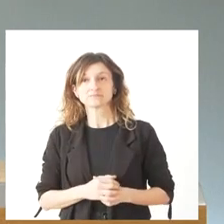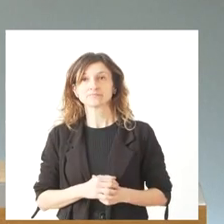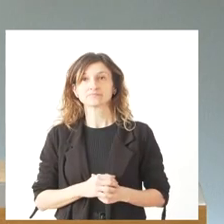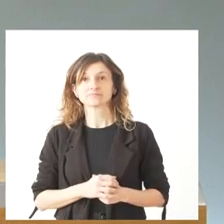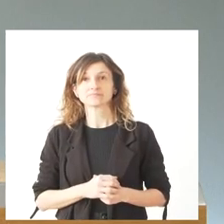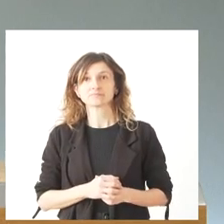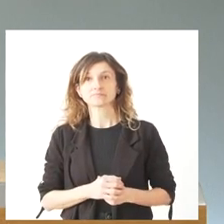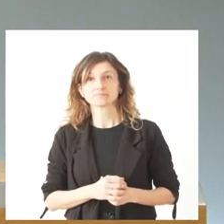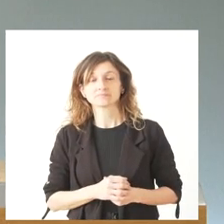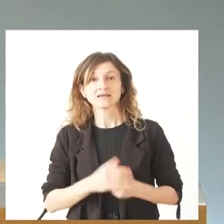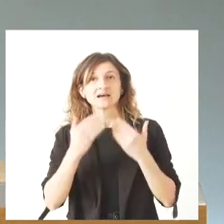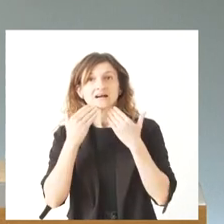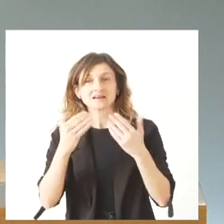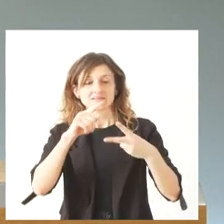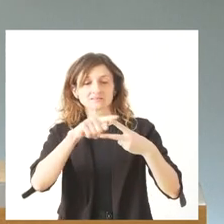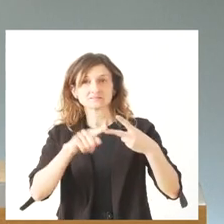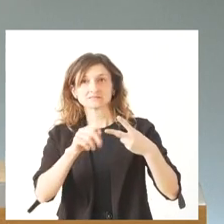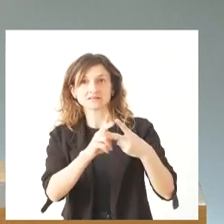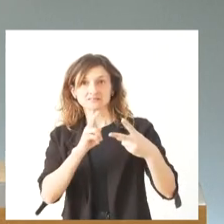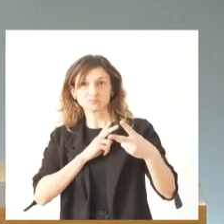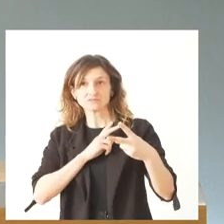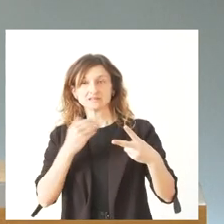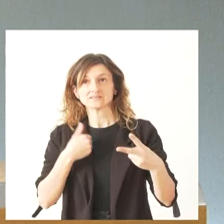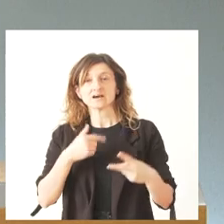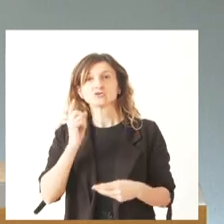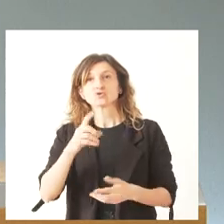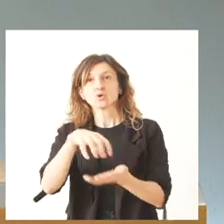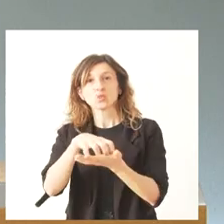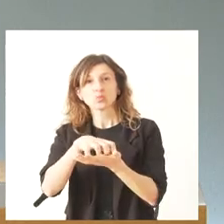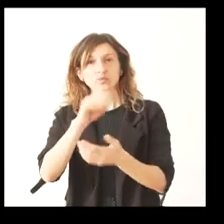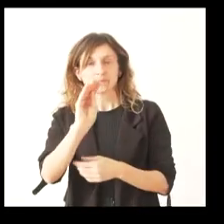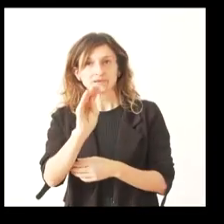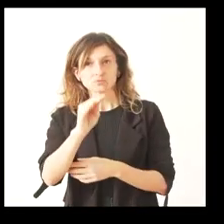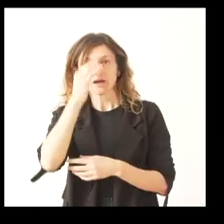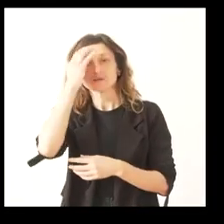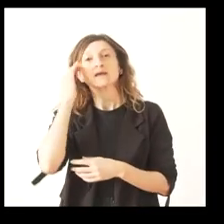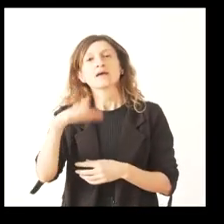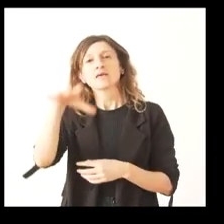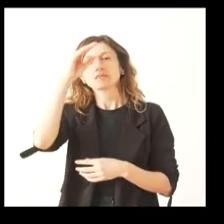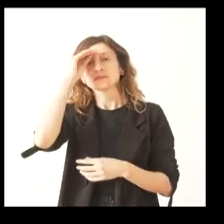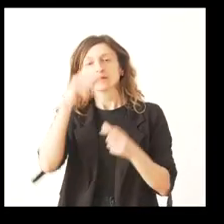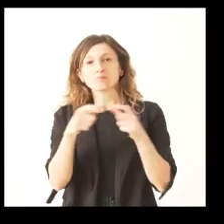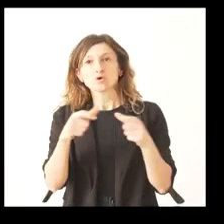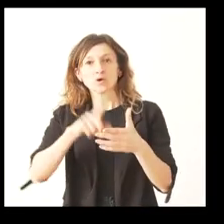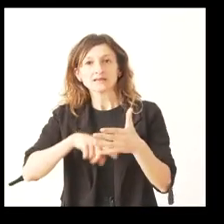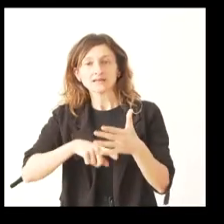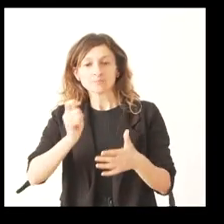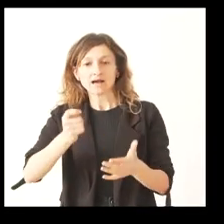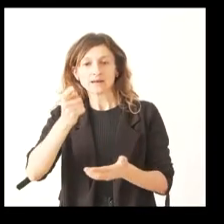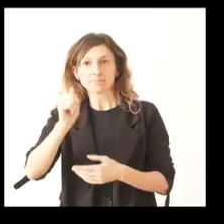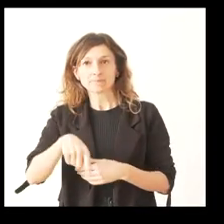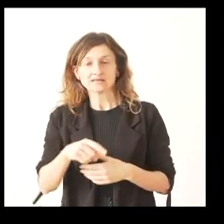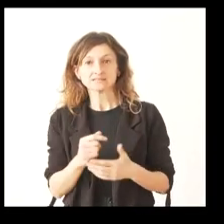Gracias por contestarme hoy a las dos preguntas y dejarme repreguntar. Solo una duda. Creo que entendí que el bono alquiler joven se iba a empezar a pagar este mes,